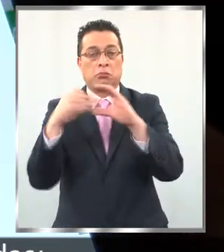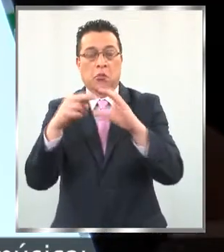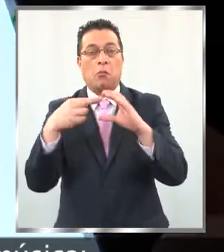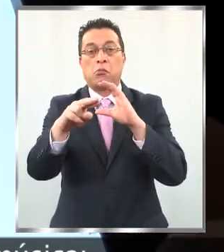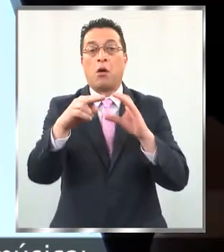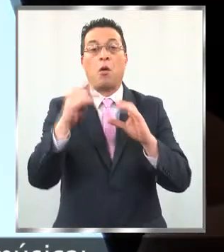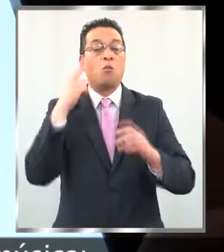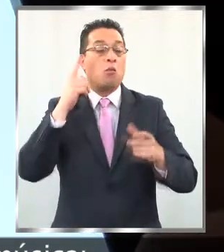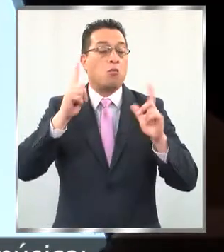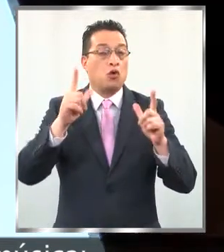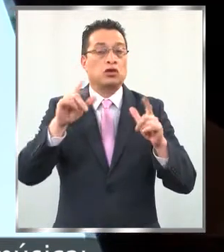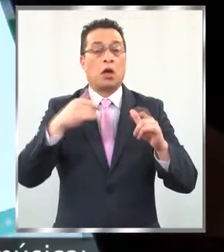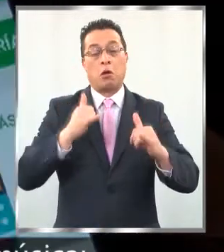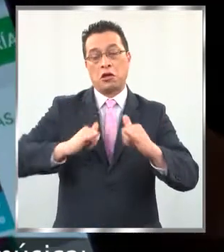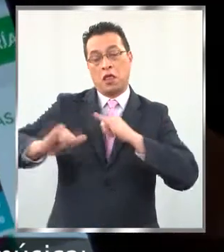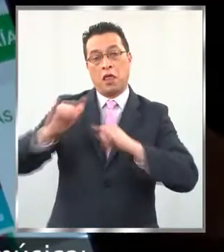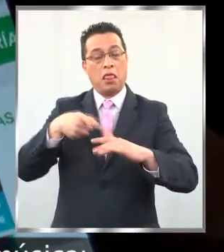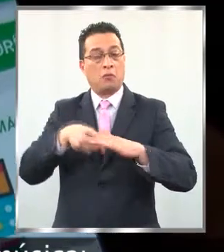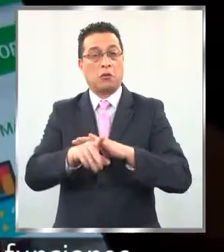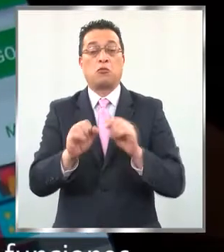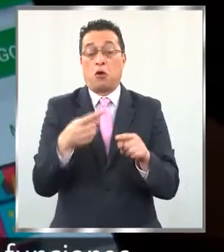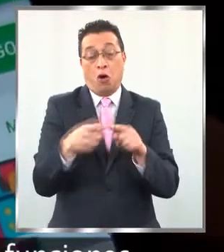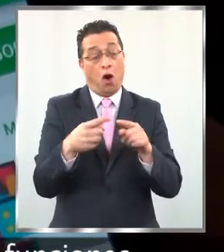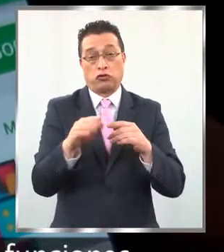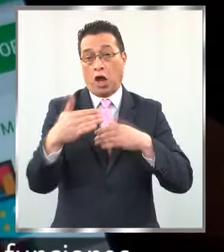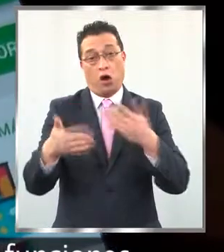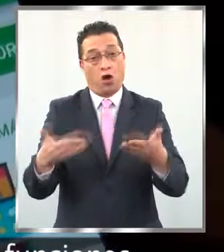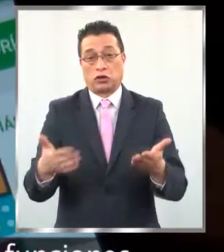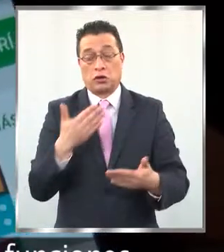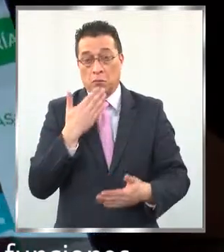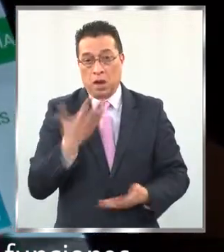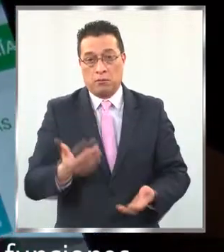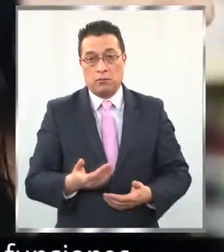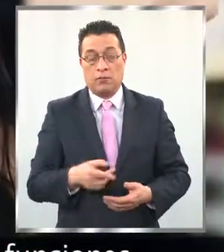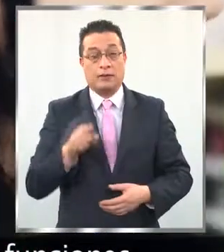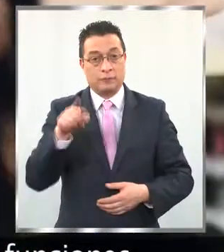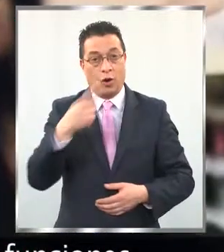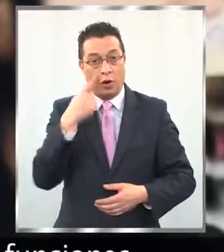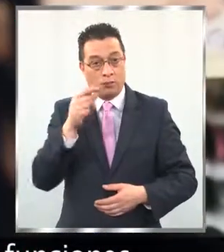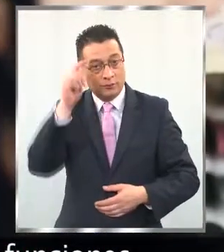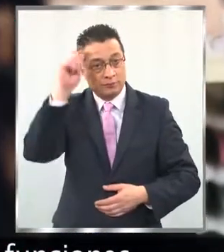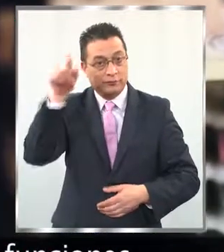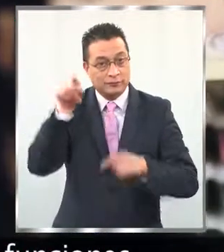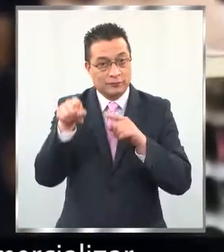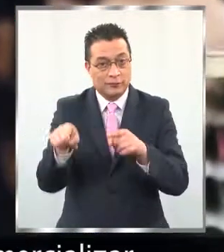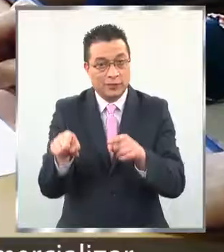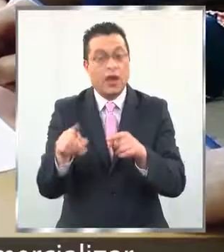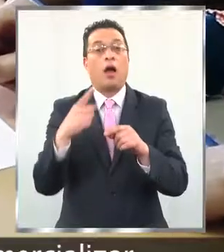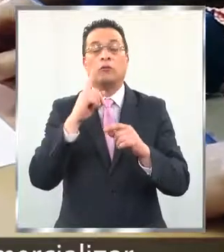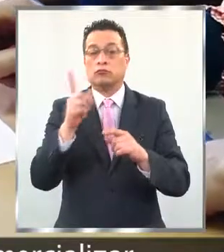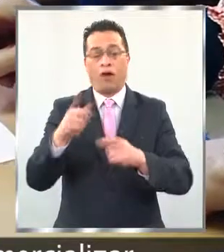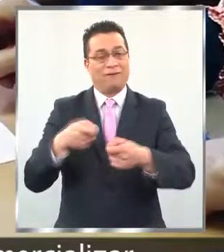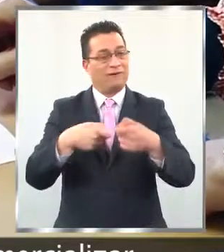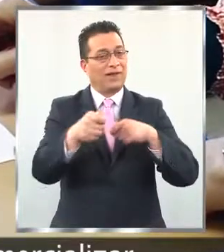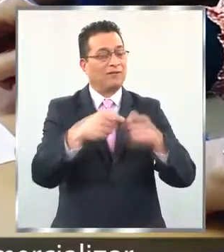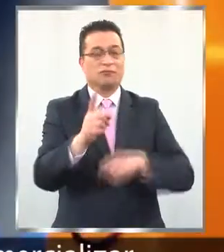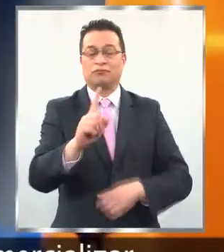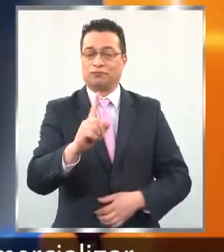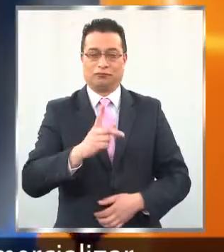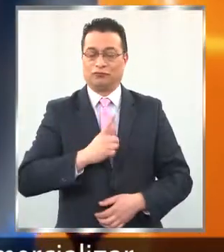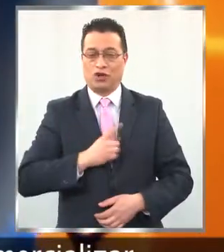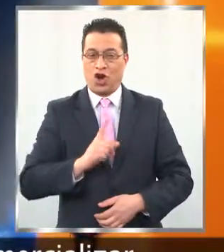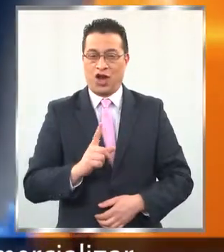llamadas, enviar mensajes, escuchar música, navegar en internet, entre otras funciones. Leonardo Rousseau